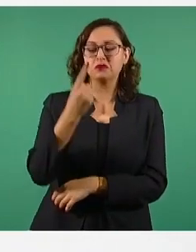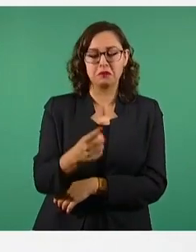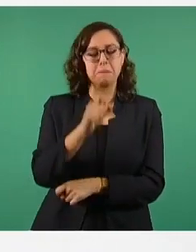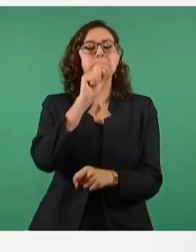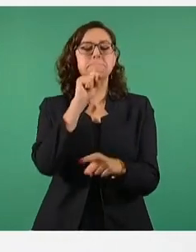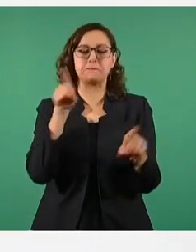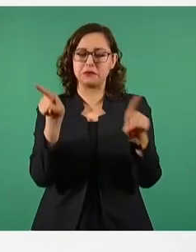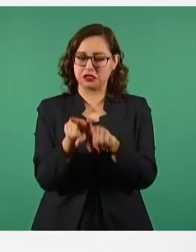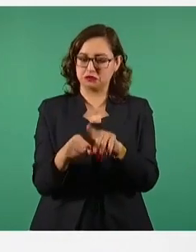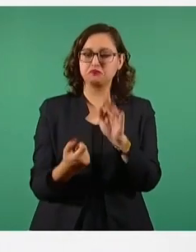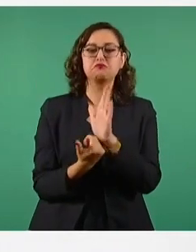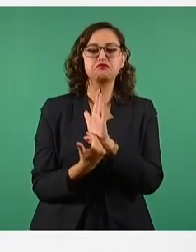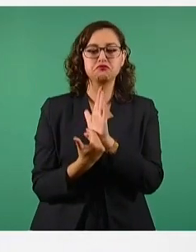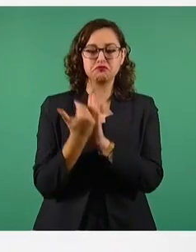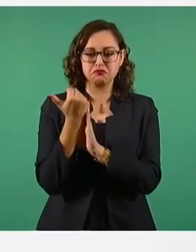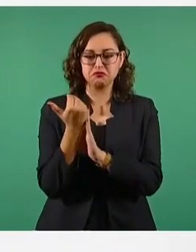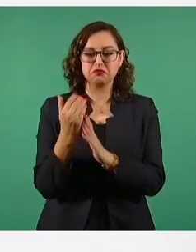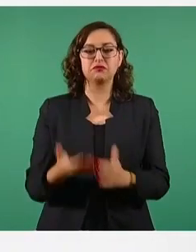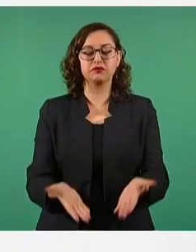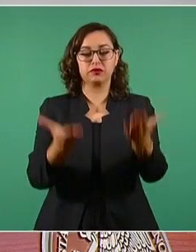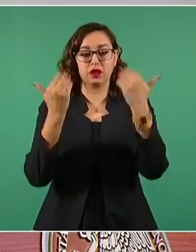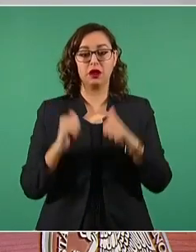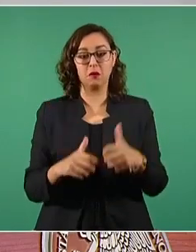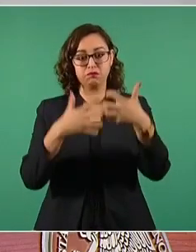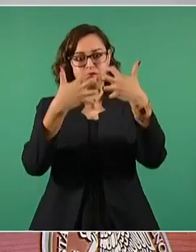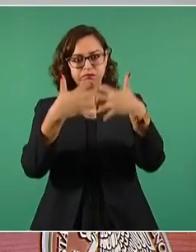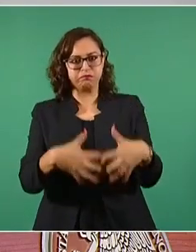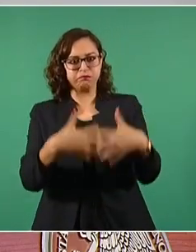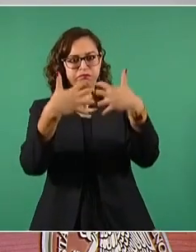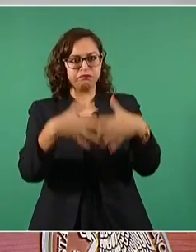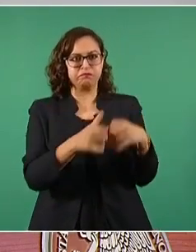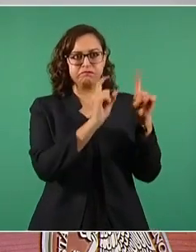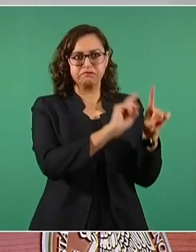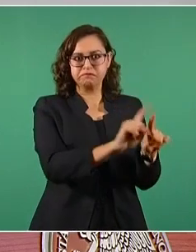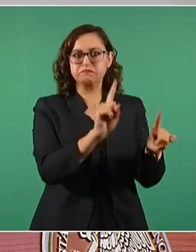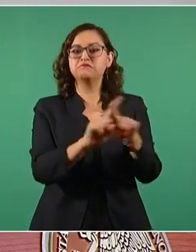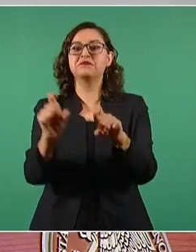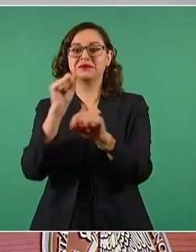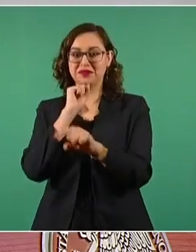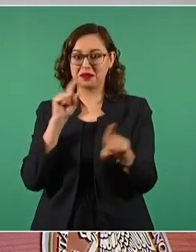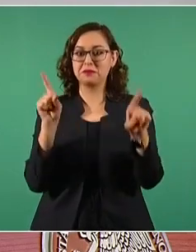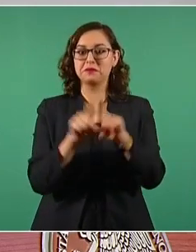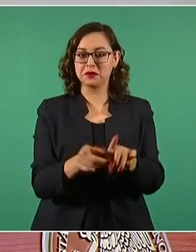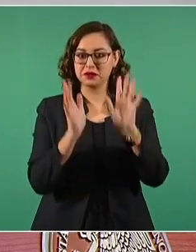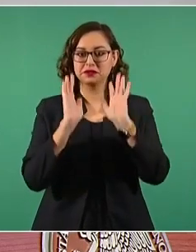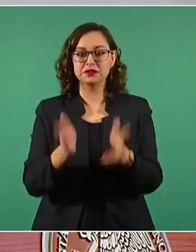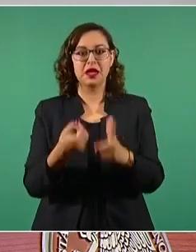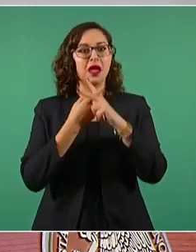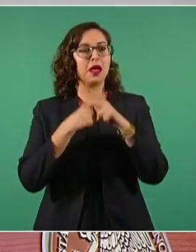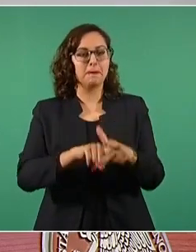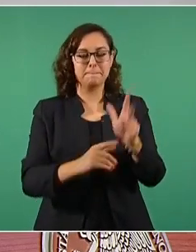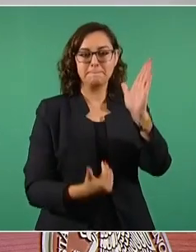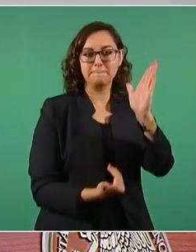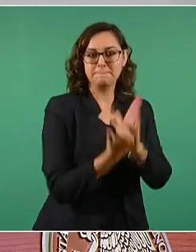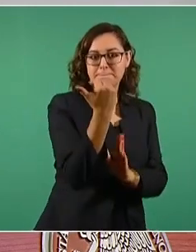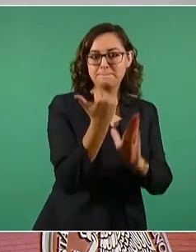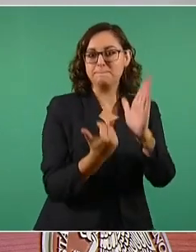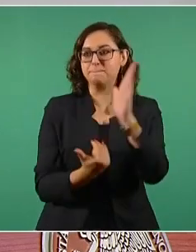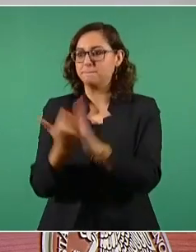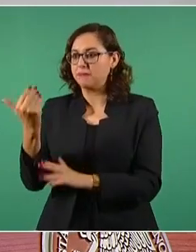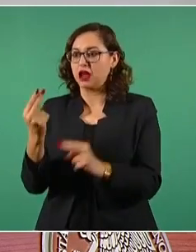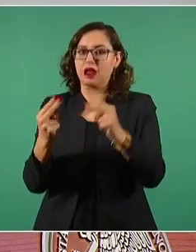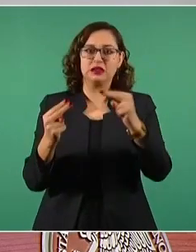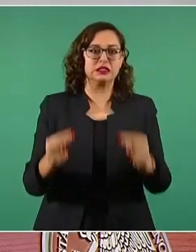El sector industrial está en franca recuperación, al igual que el comercio, el turismo,